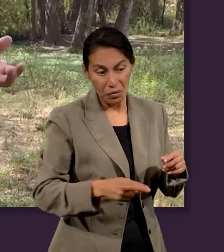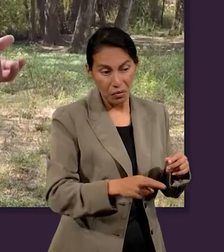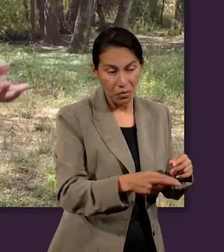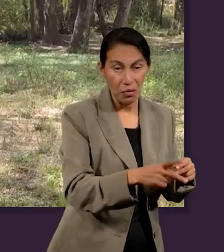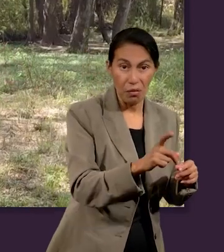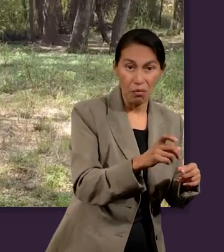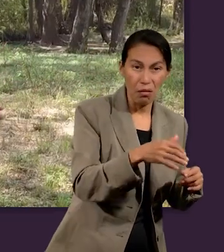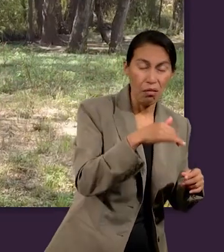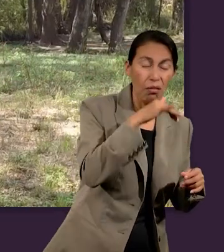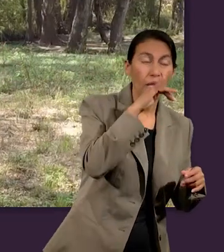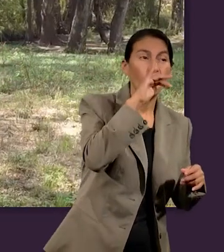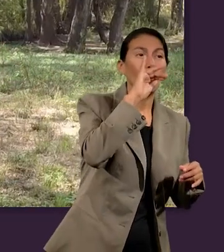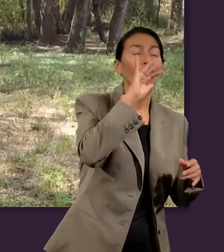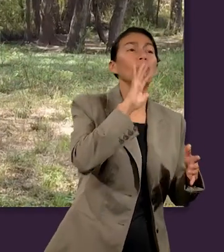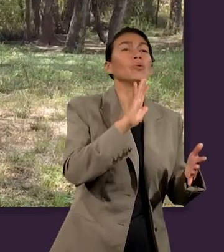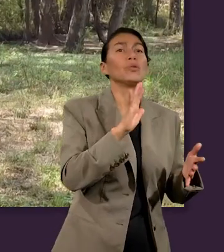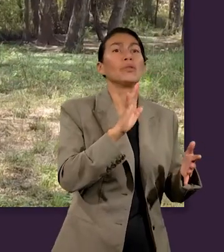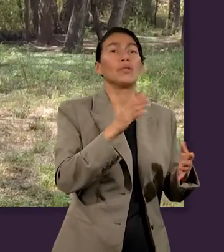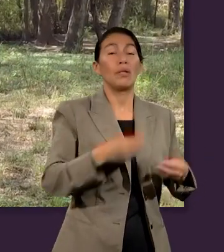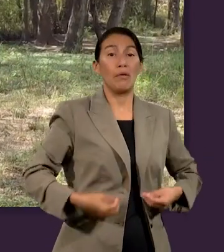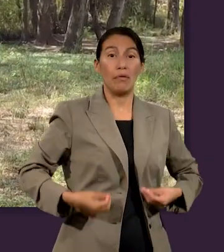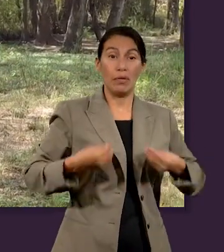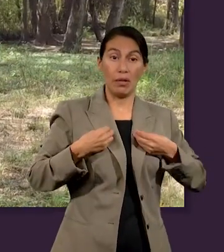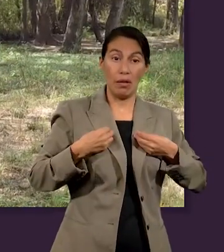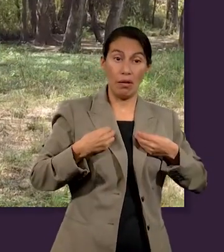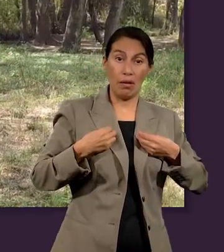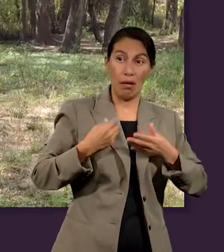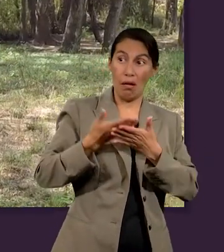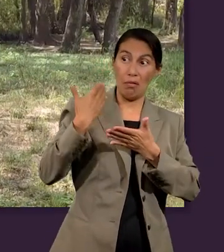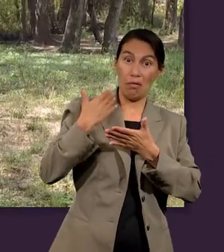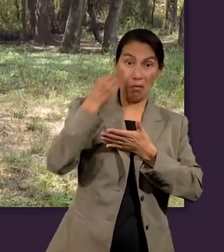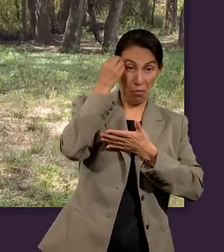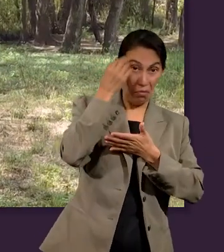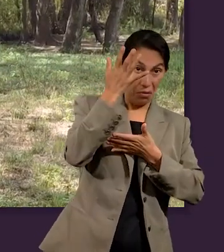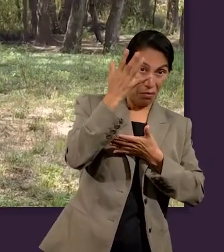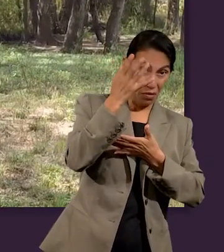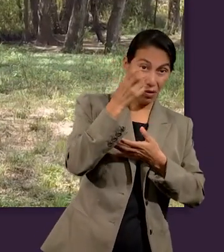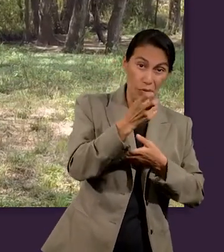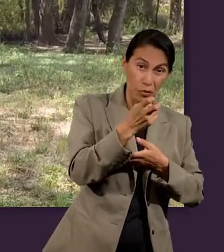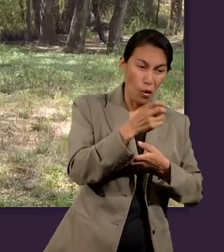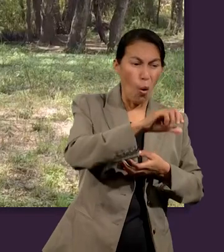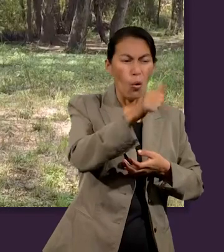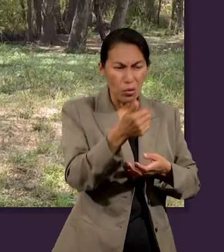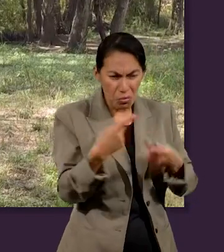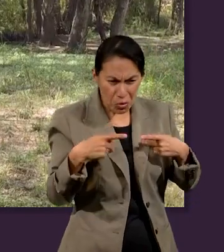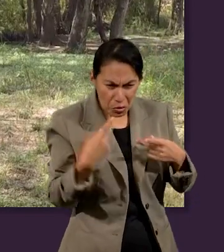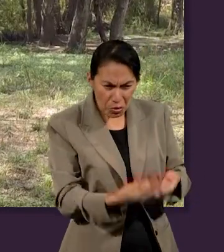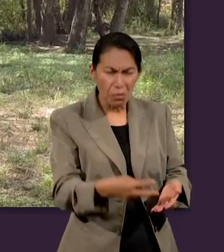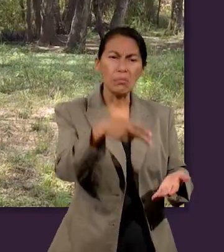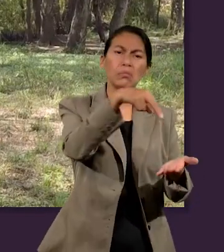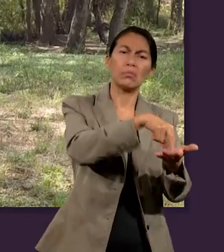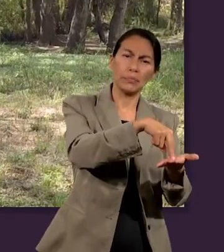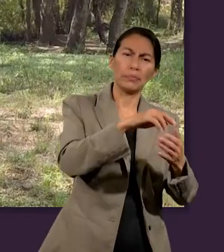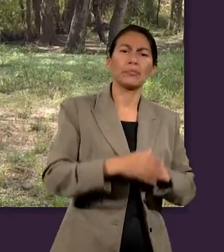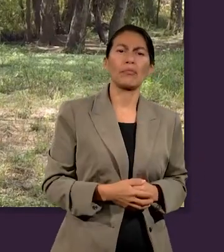pasaba a beber las aguas del olvido. Y se le olvidaba su vida anterior para reencarnar en una nueva persona.